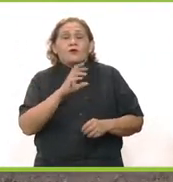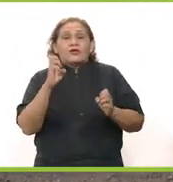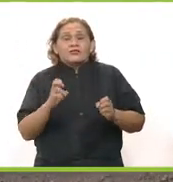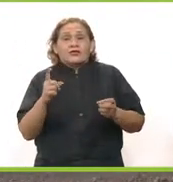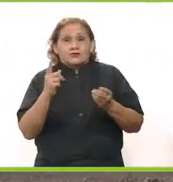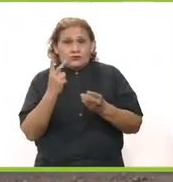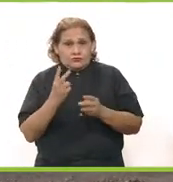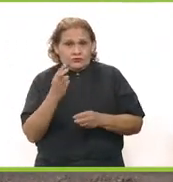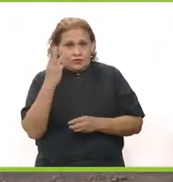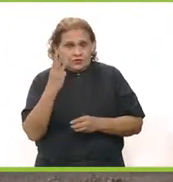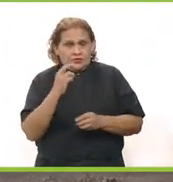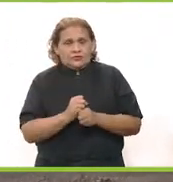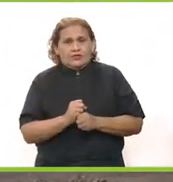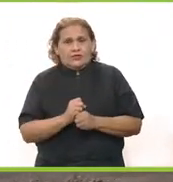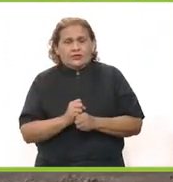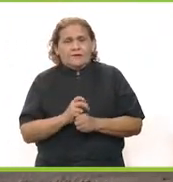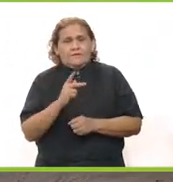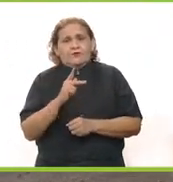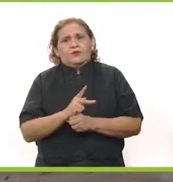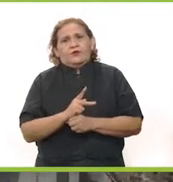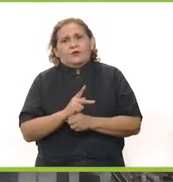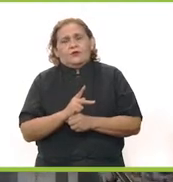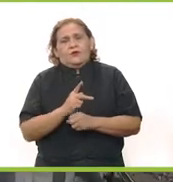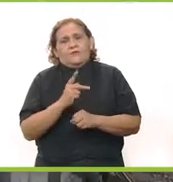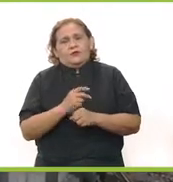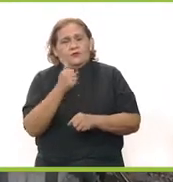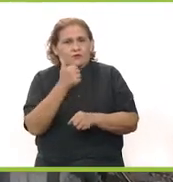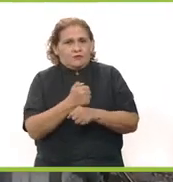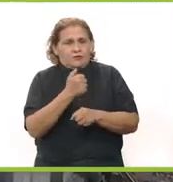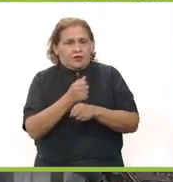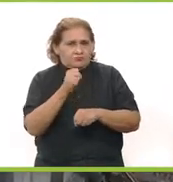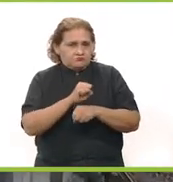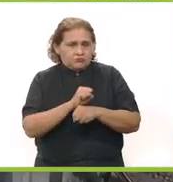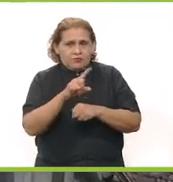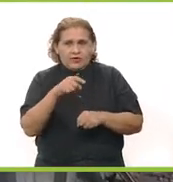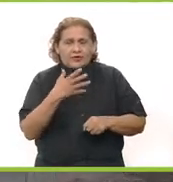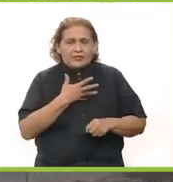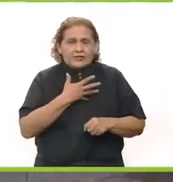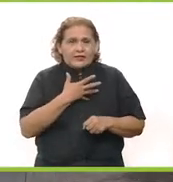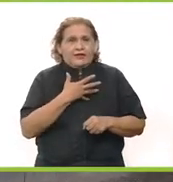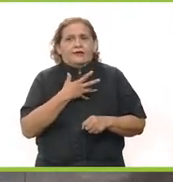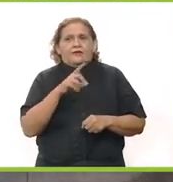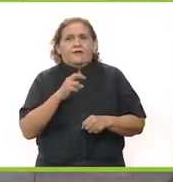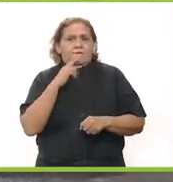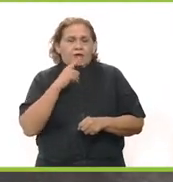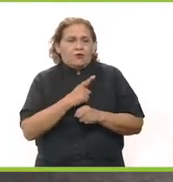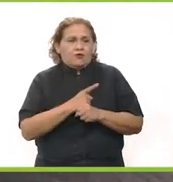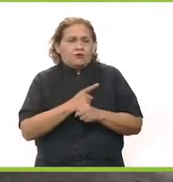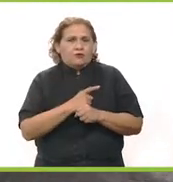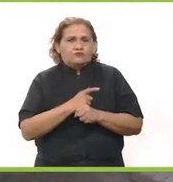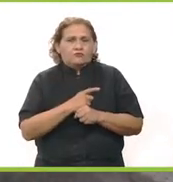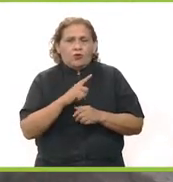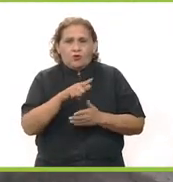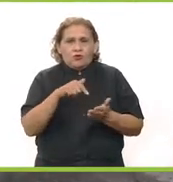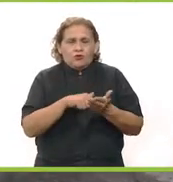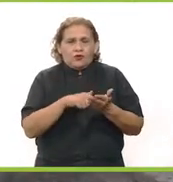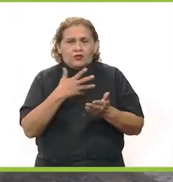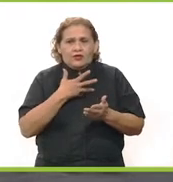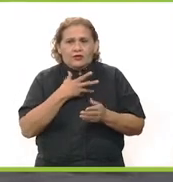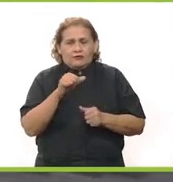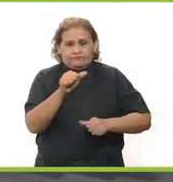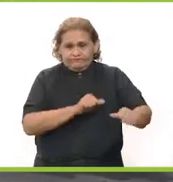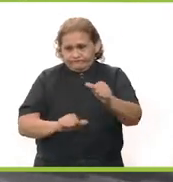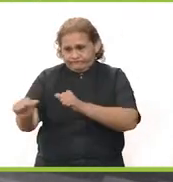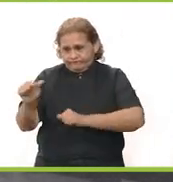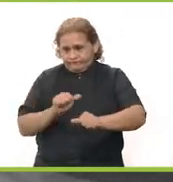puedan estar las tres normales, la de preescolar, la de primaria y la de secundaria, para que hayan, aprovechemos mejor los espacios, aprovechemos mejor las instalaciones